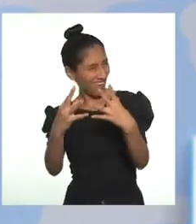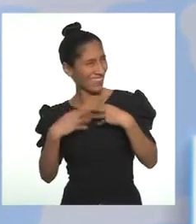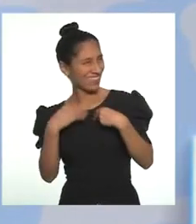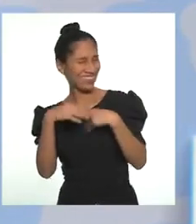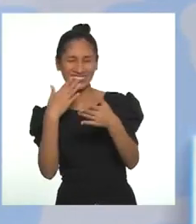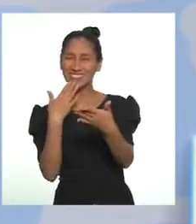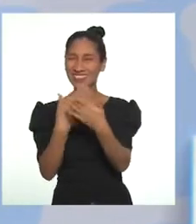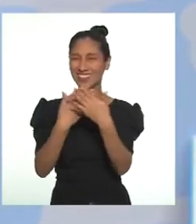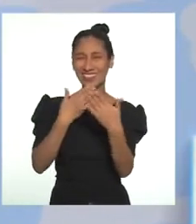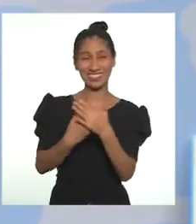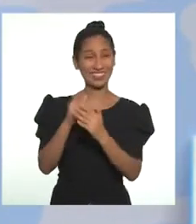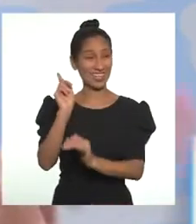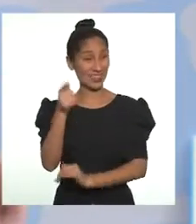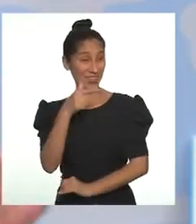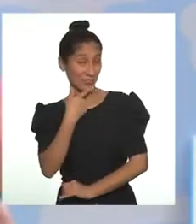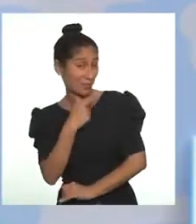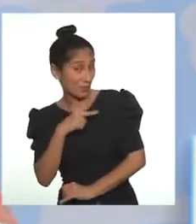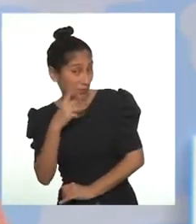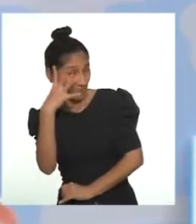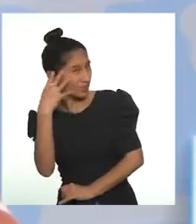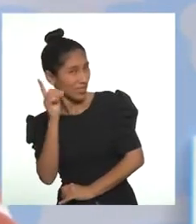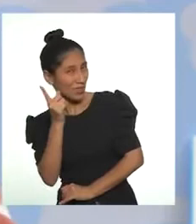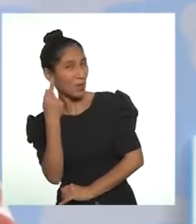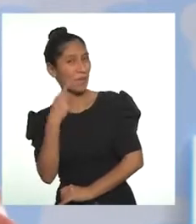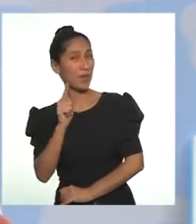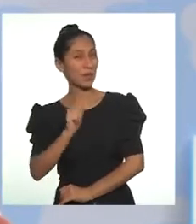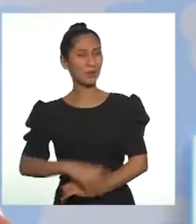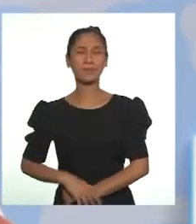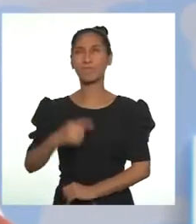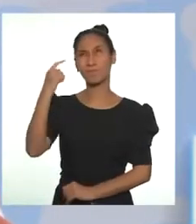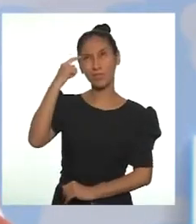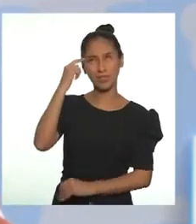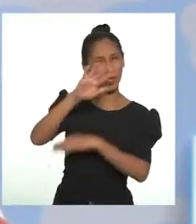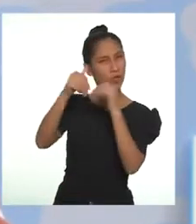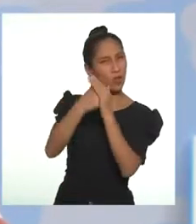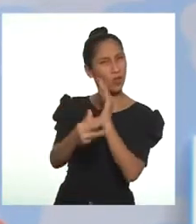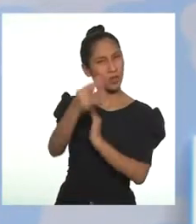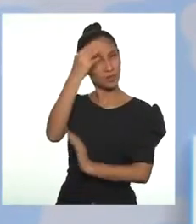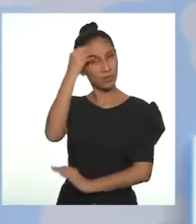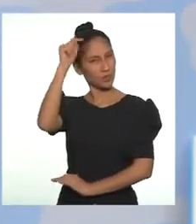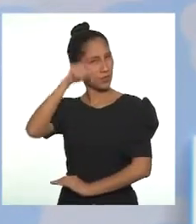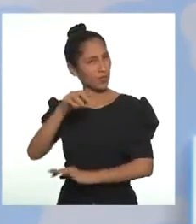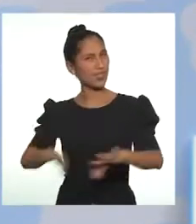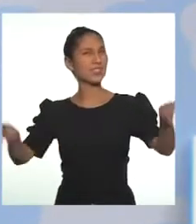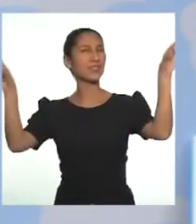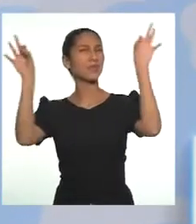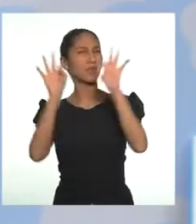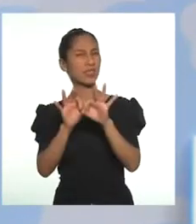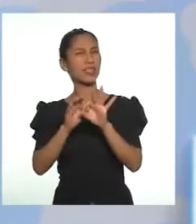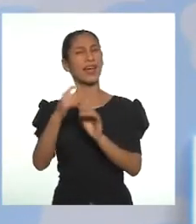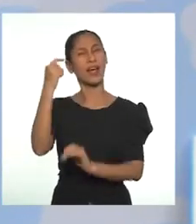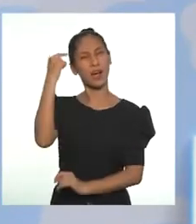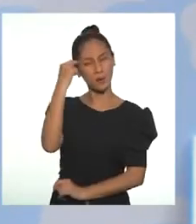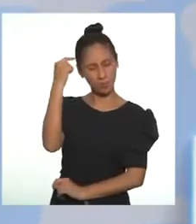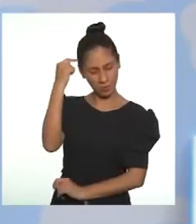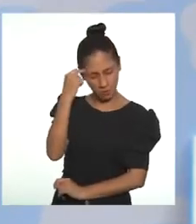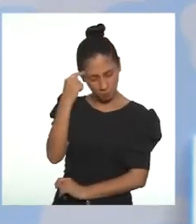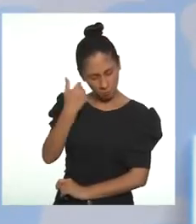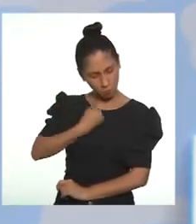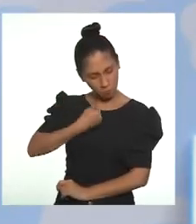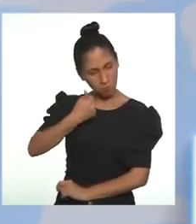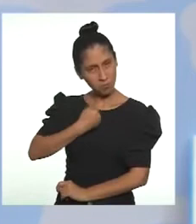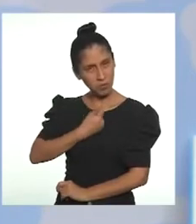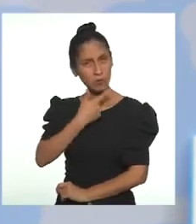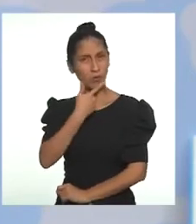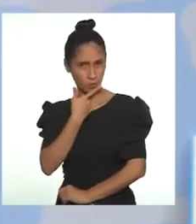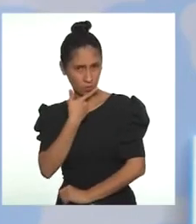ver, no soy experta, pero creo que luego de todo lo aprendido hoy, es importante reconocer que no tiene nada